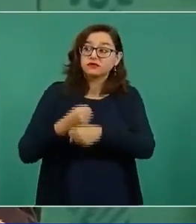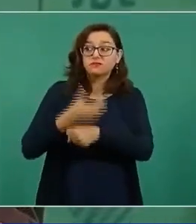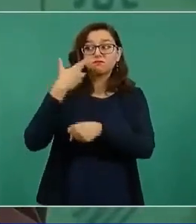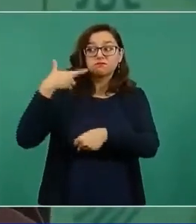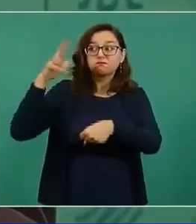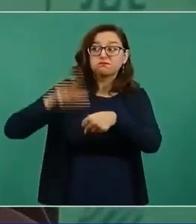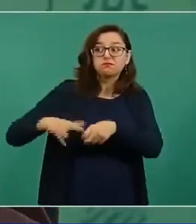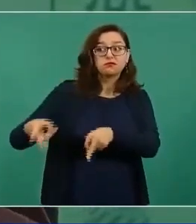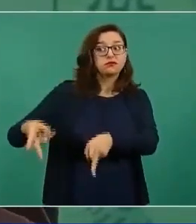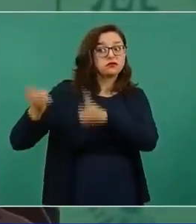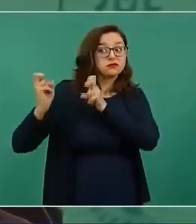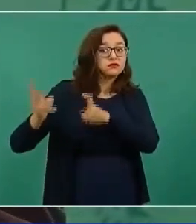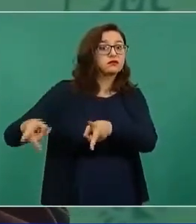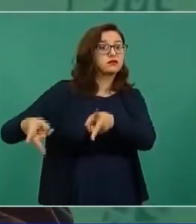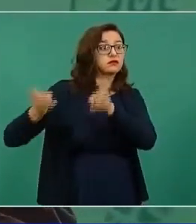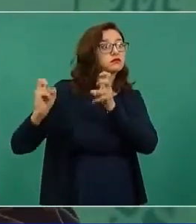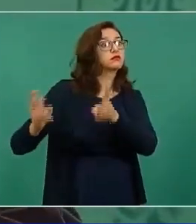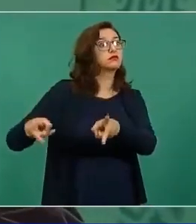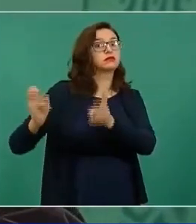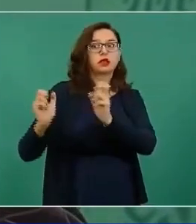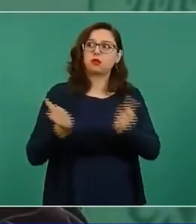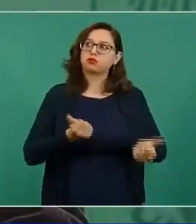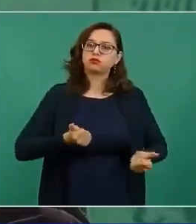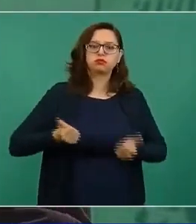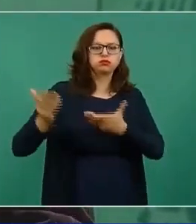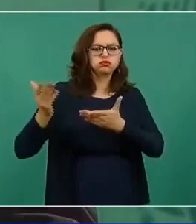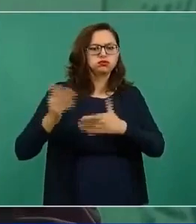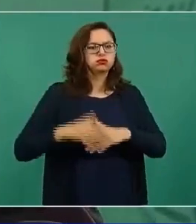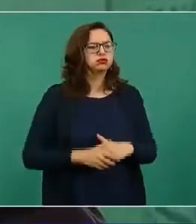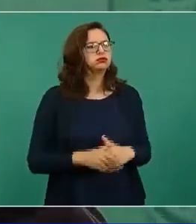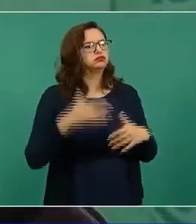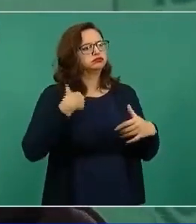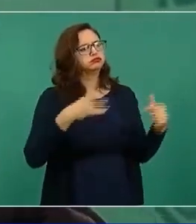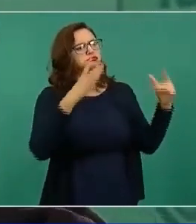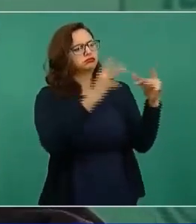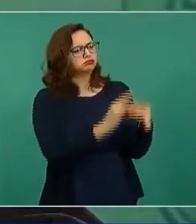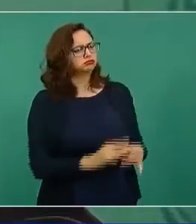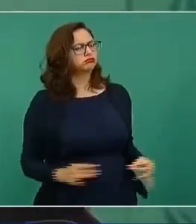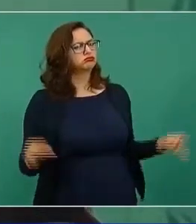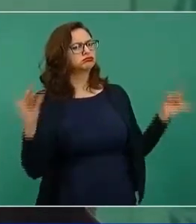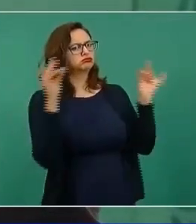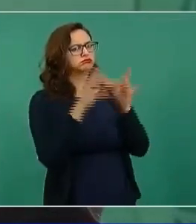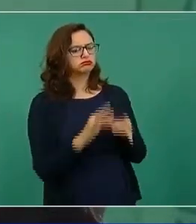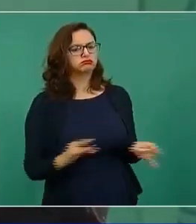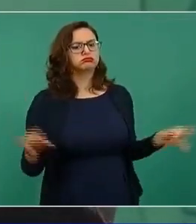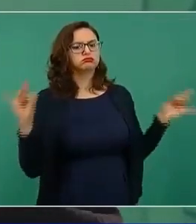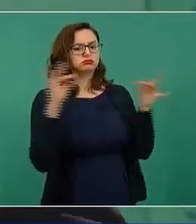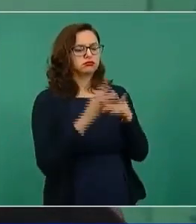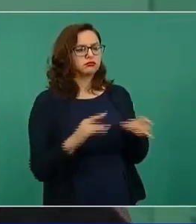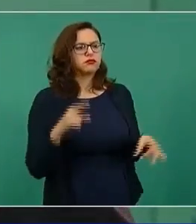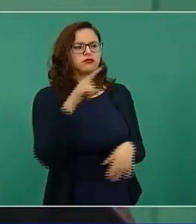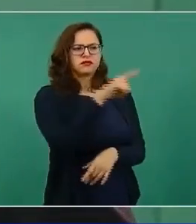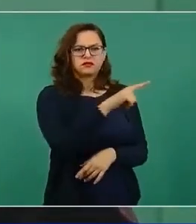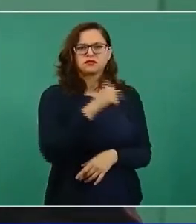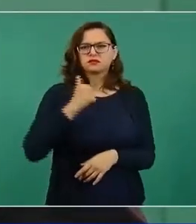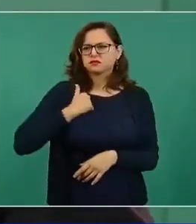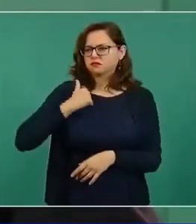me permitió informarle para